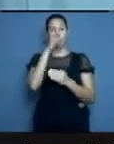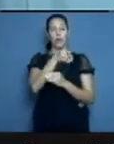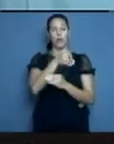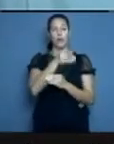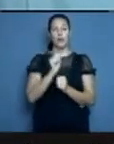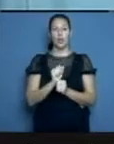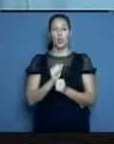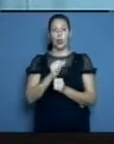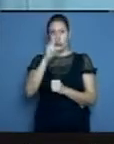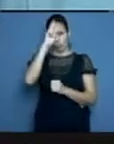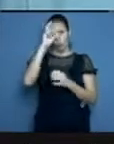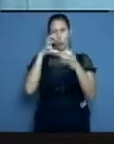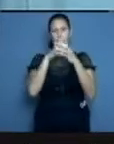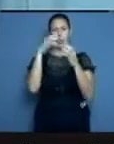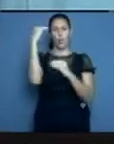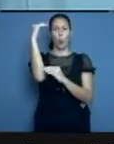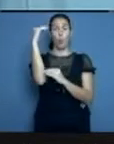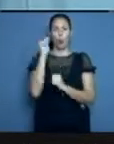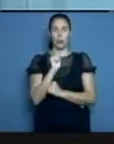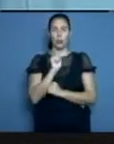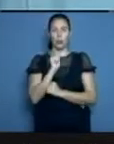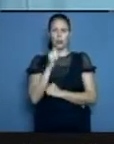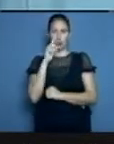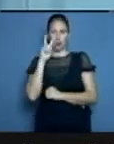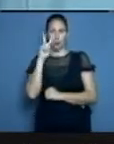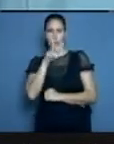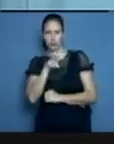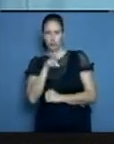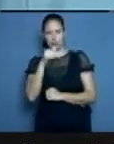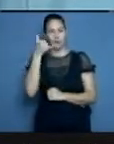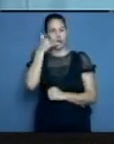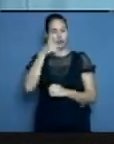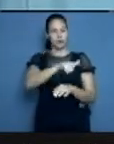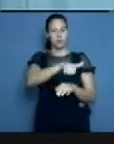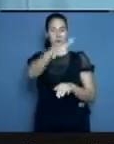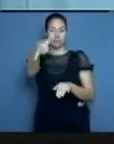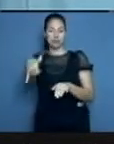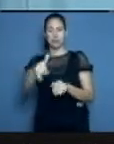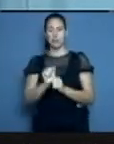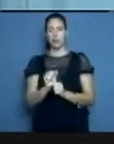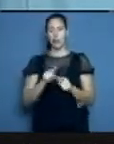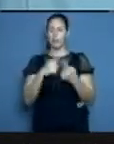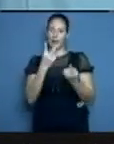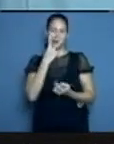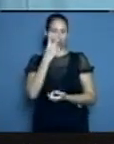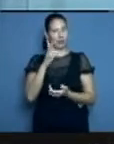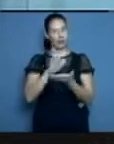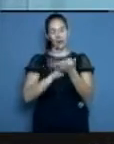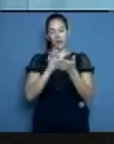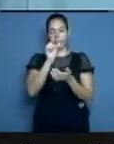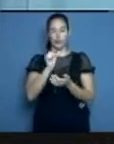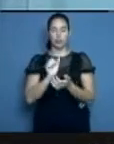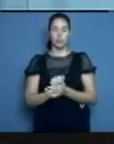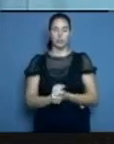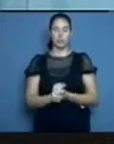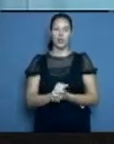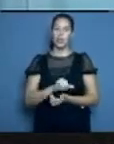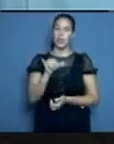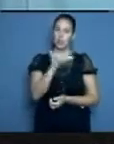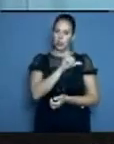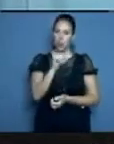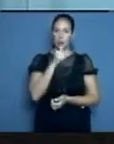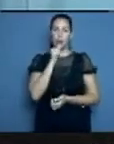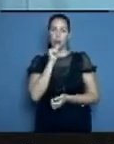de personas que estaban llamando. Y esto no puede suceder. Los centros de aislamiento no se están cumpliendo las medidas. Las